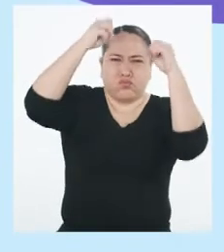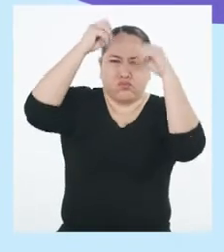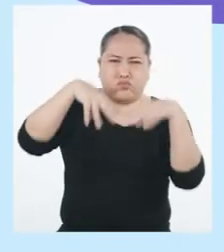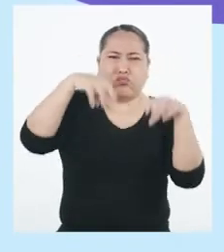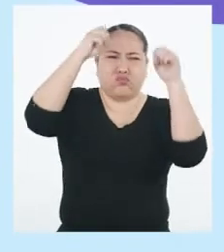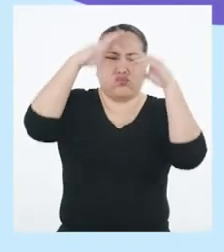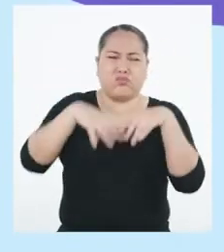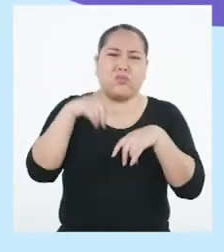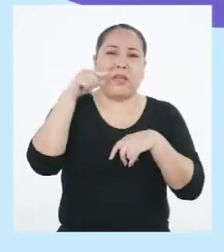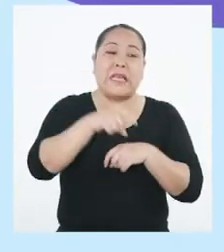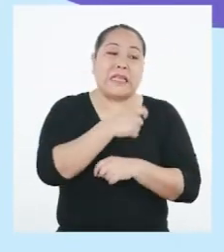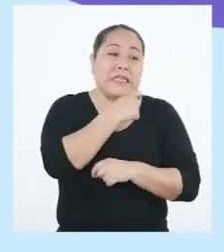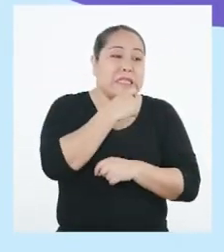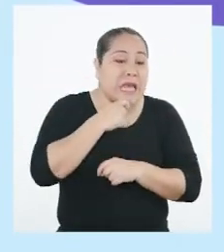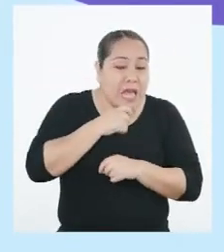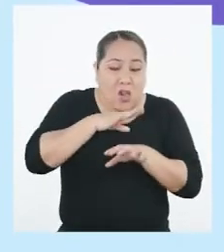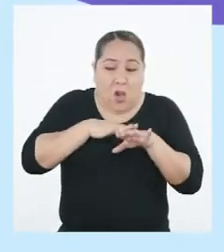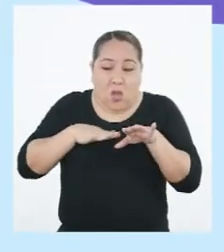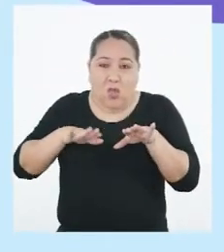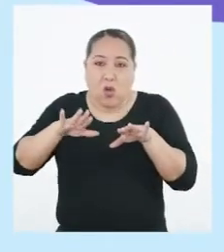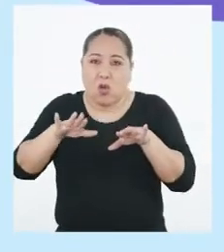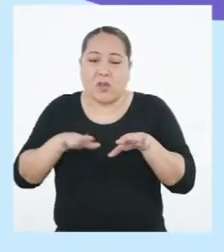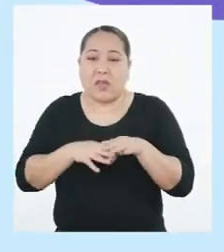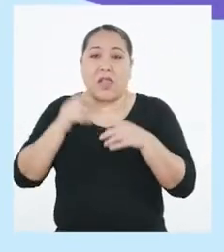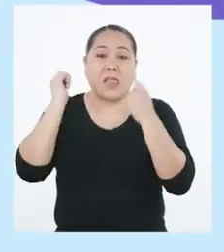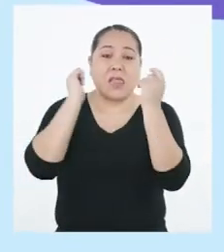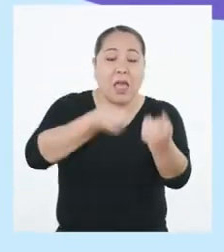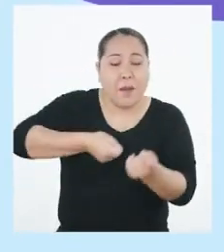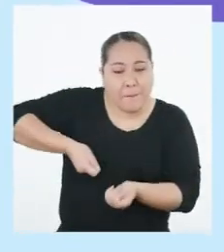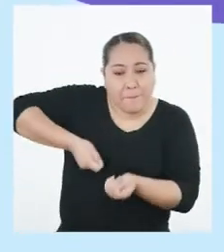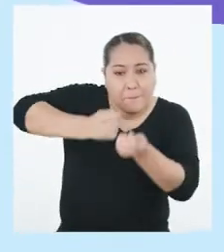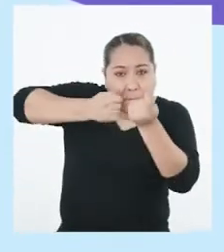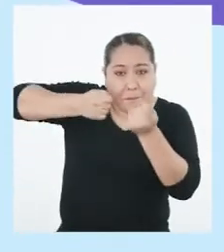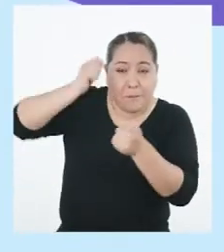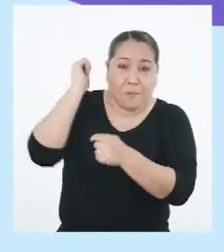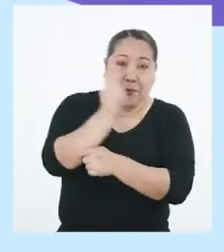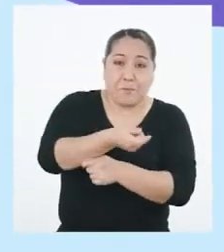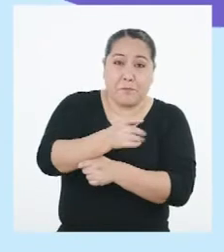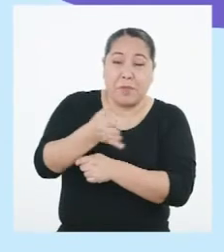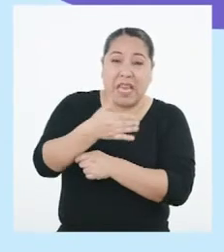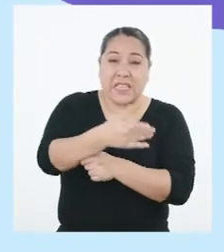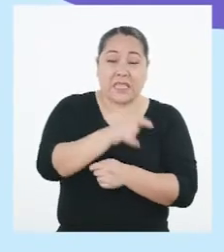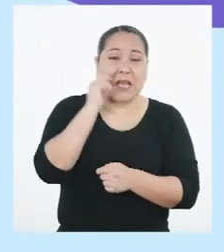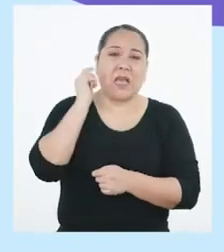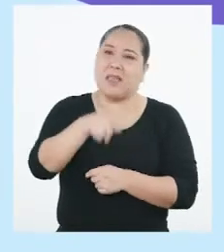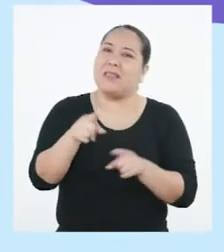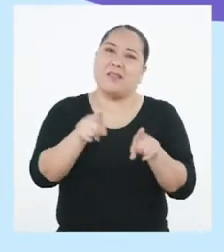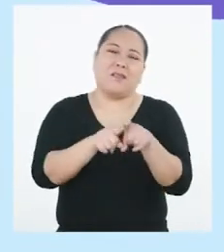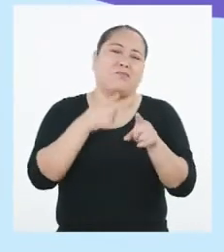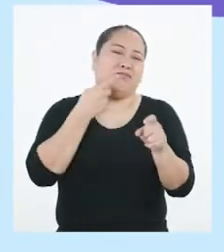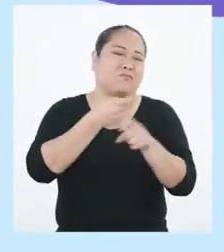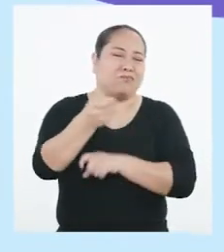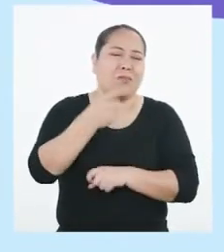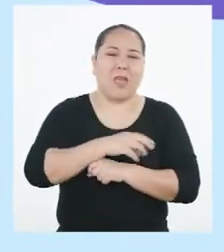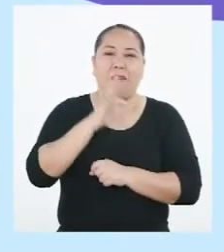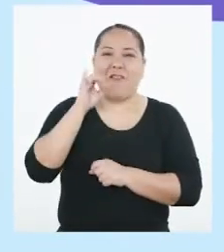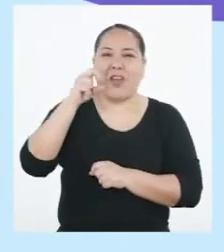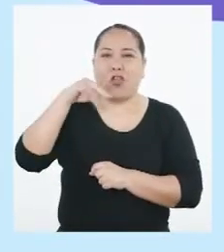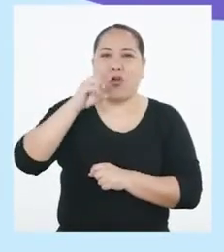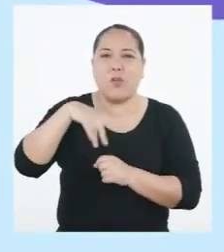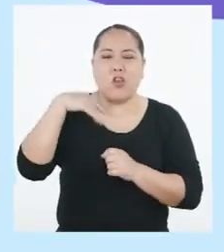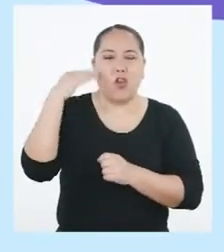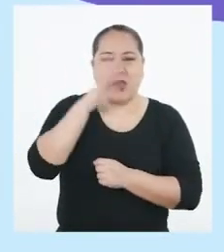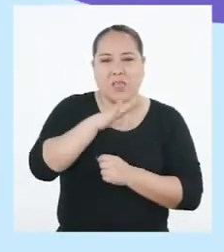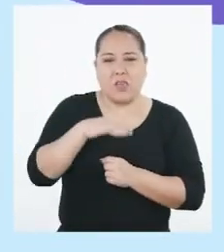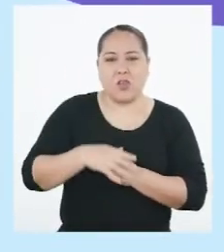y sequías en otras. La pesca también se ve muy afectada por el fenómeno del niño. En la selva también se ve el